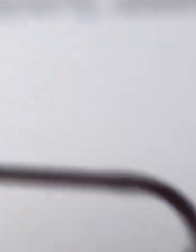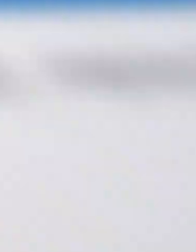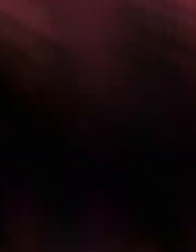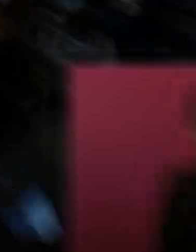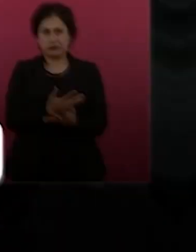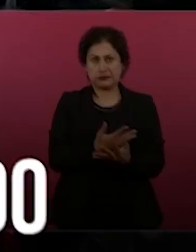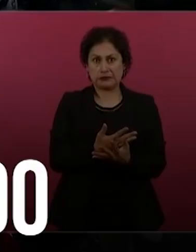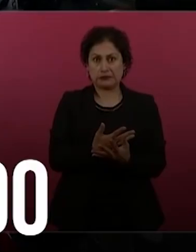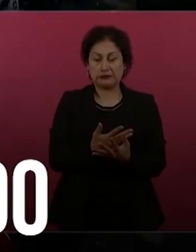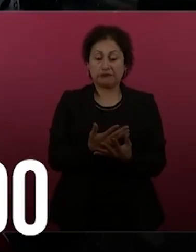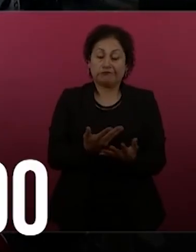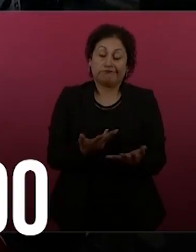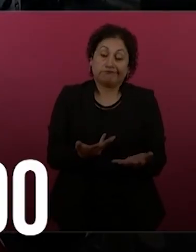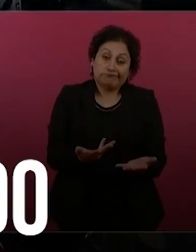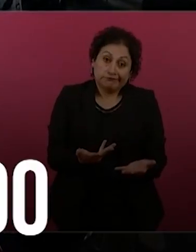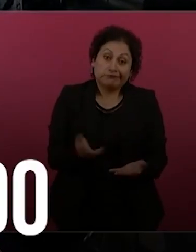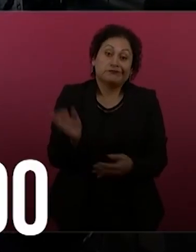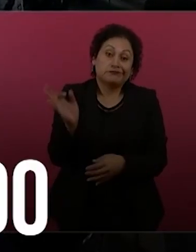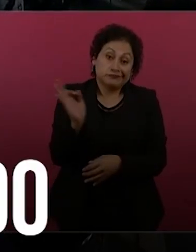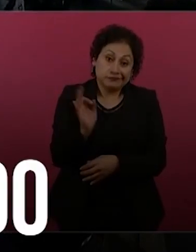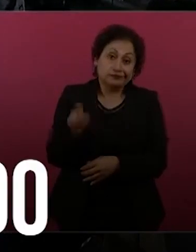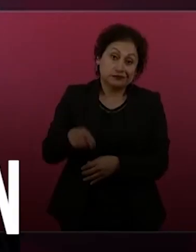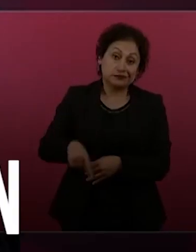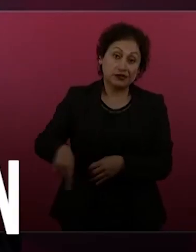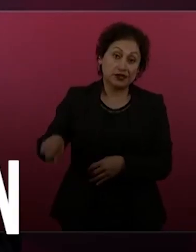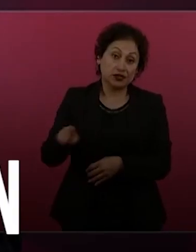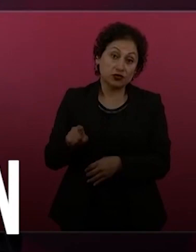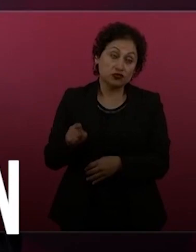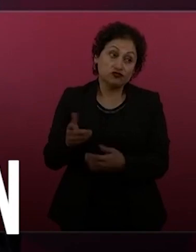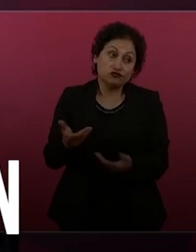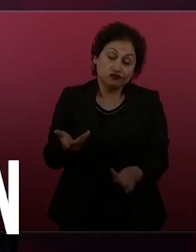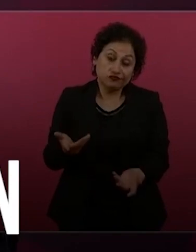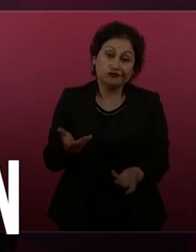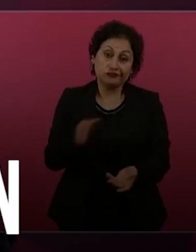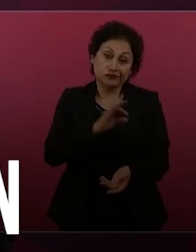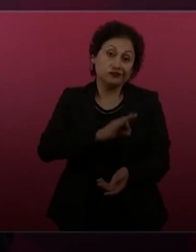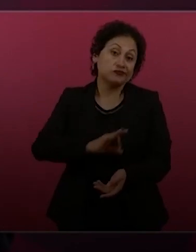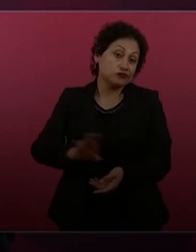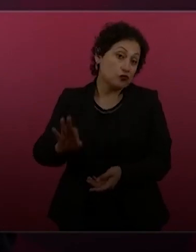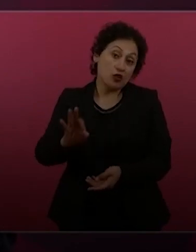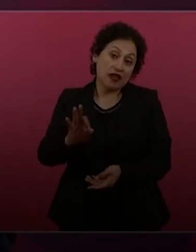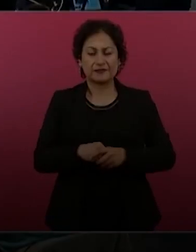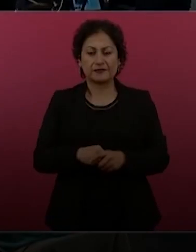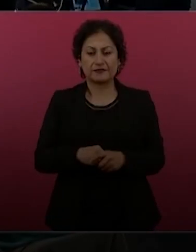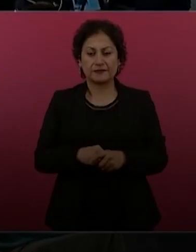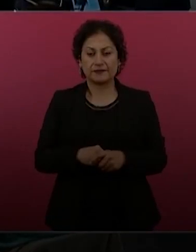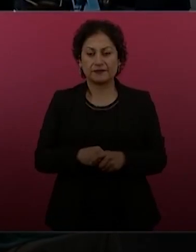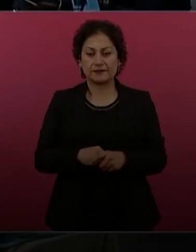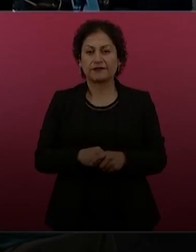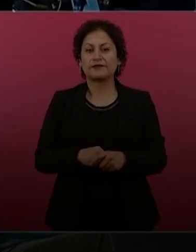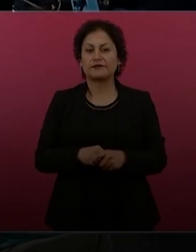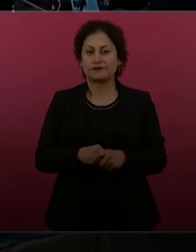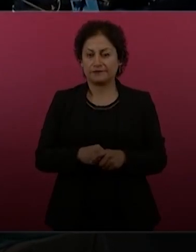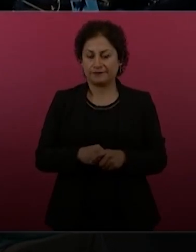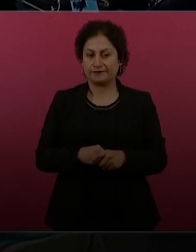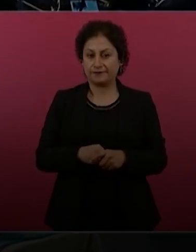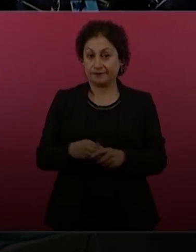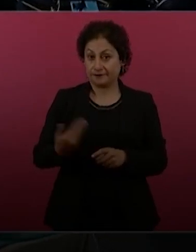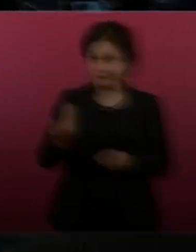Ya estamos viendo cómo me quieren silenciar con malicia